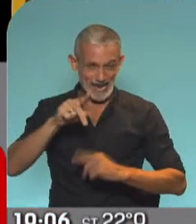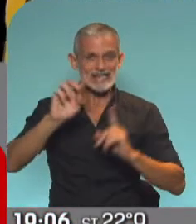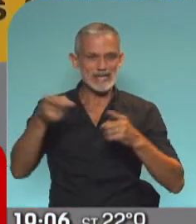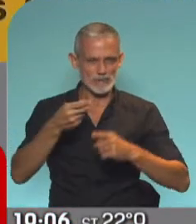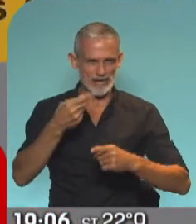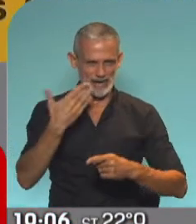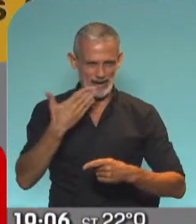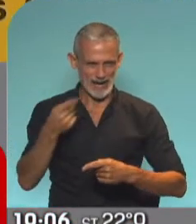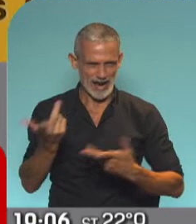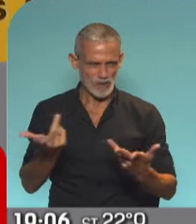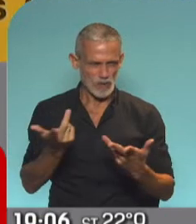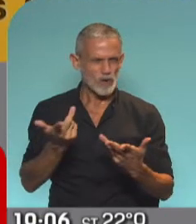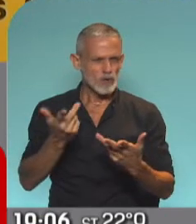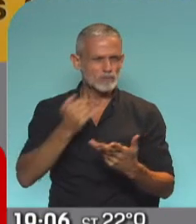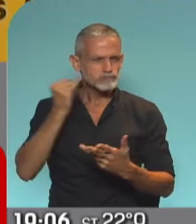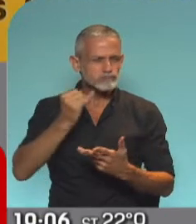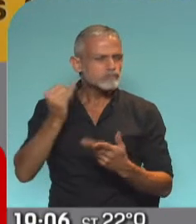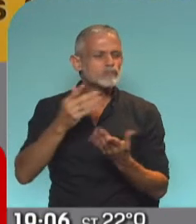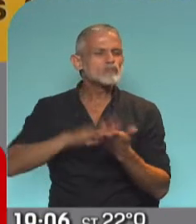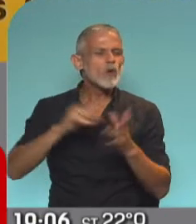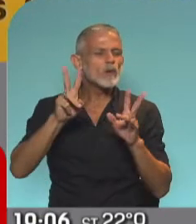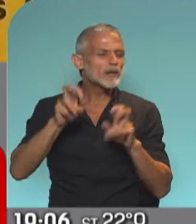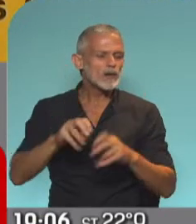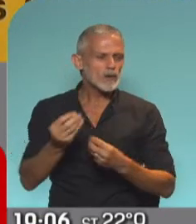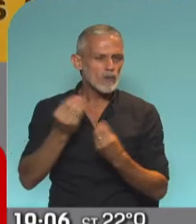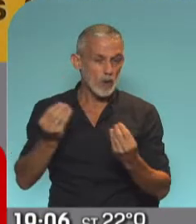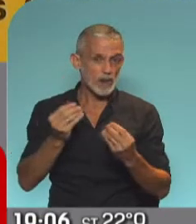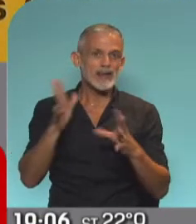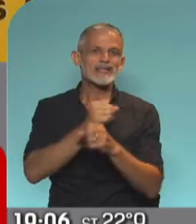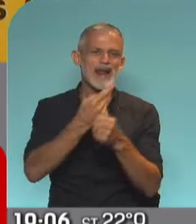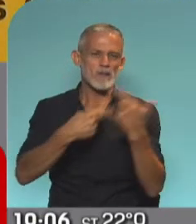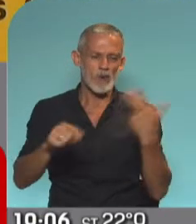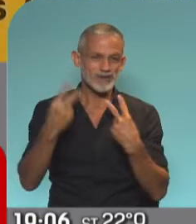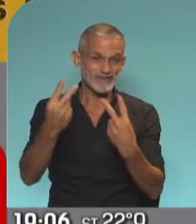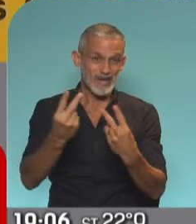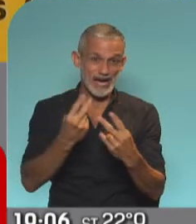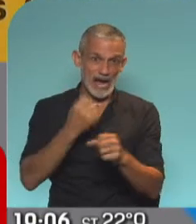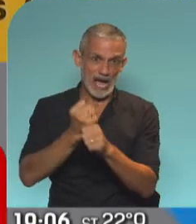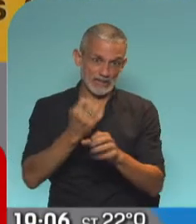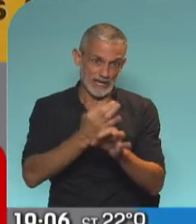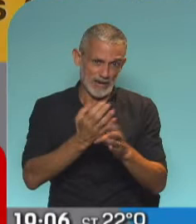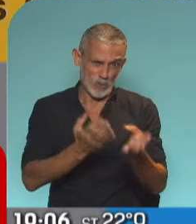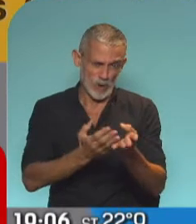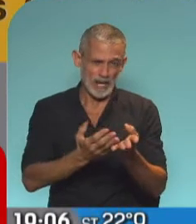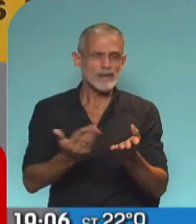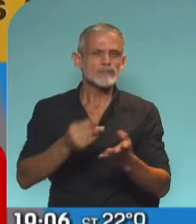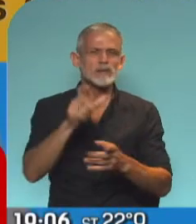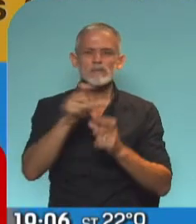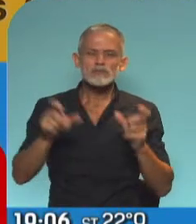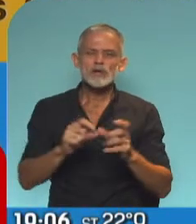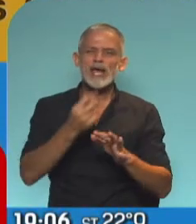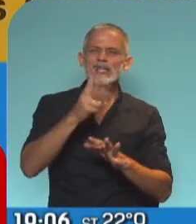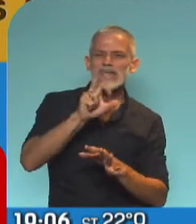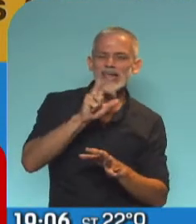Así es, entre otras cosas, habló con respecto al transporte, y dijo, la población entre un 30 y